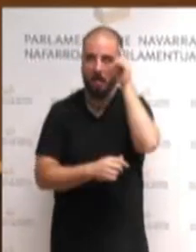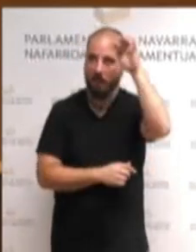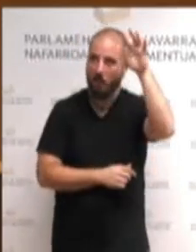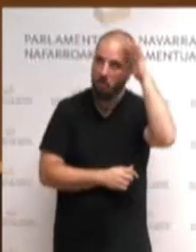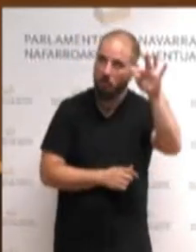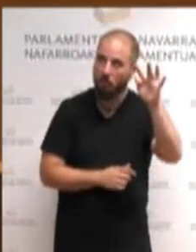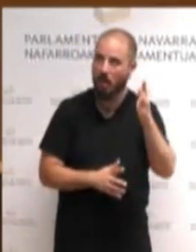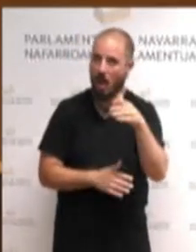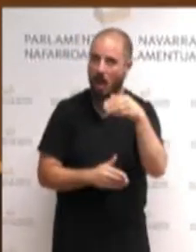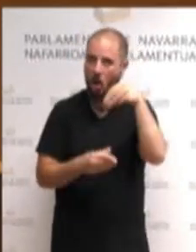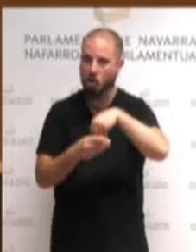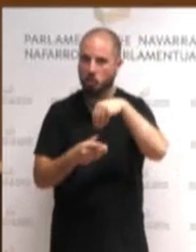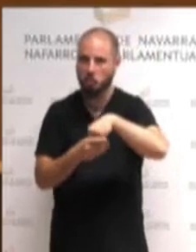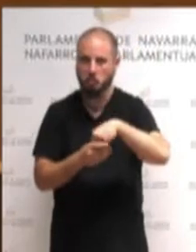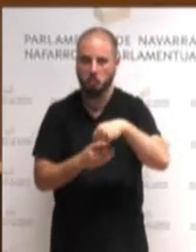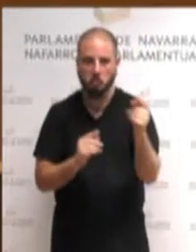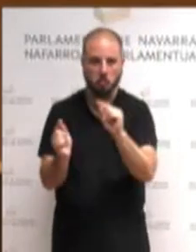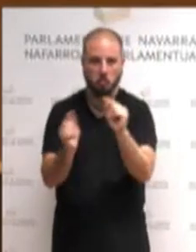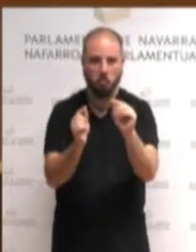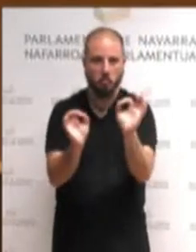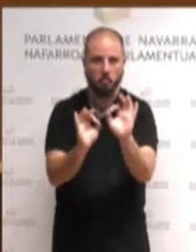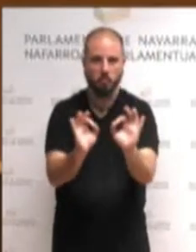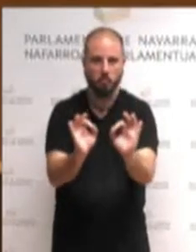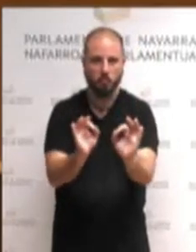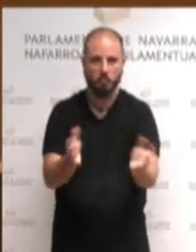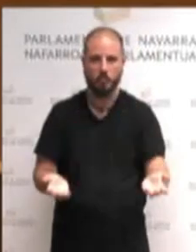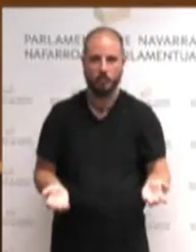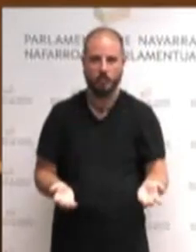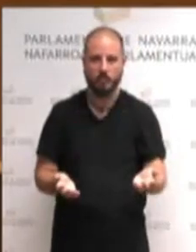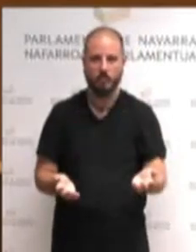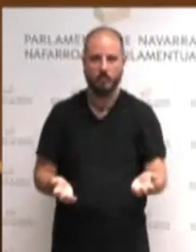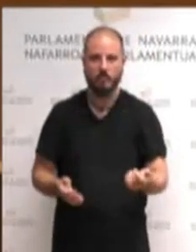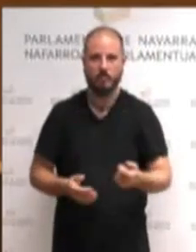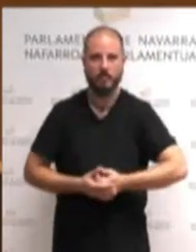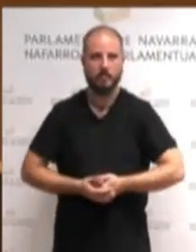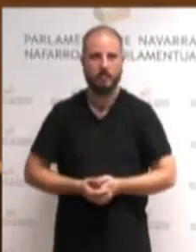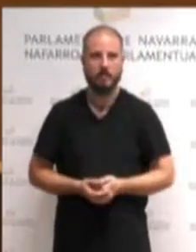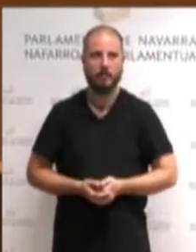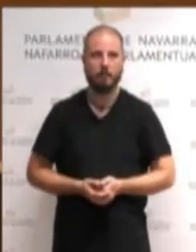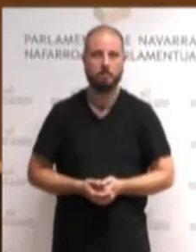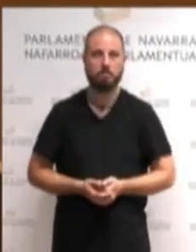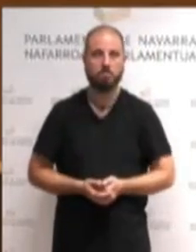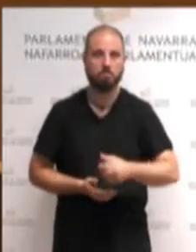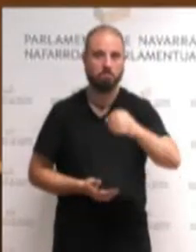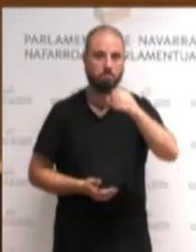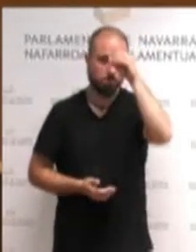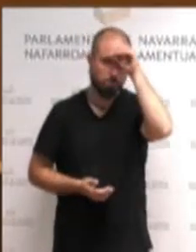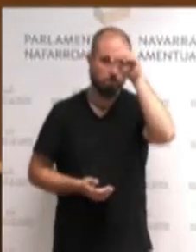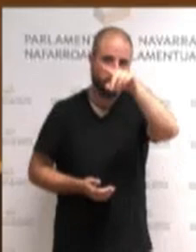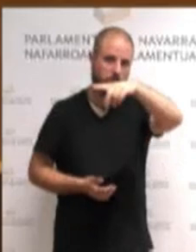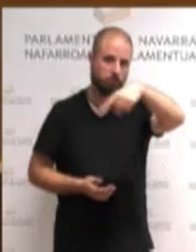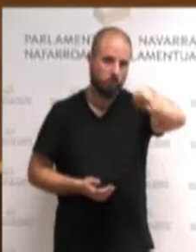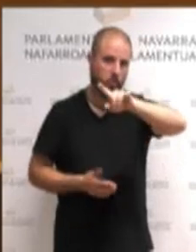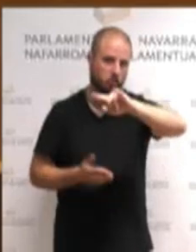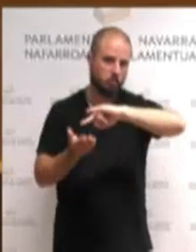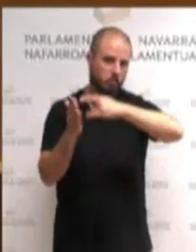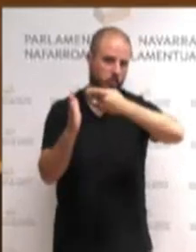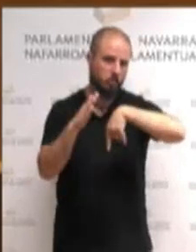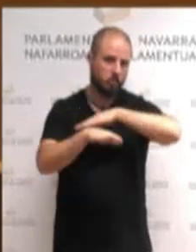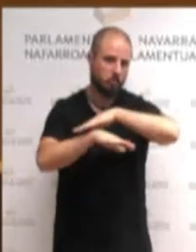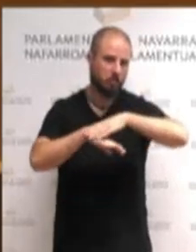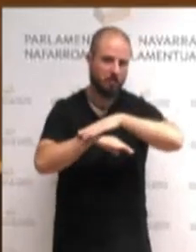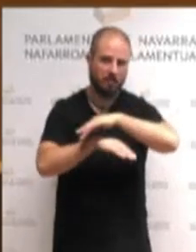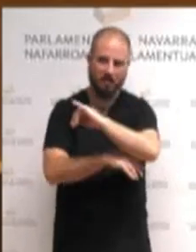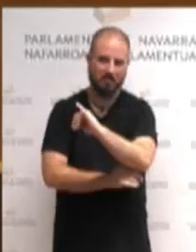a contenidos, es que realmente no sabemos si ustedes comparten un proyecto de gobierno.